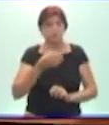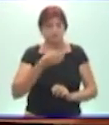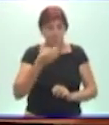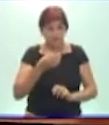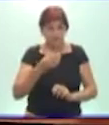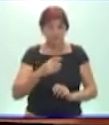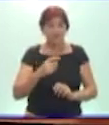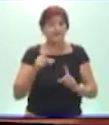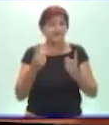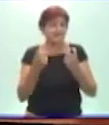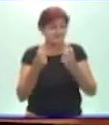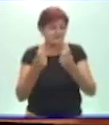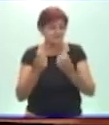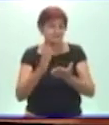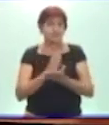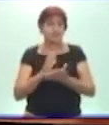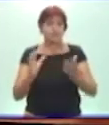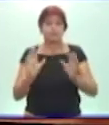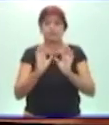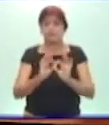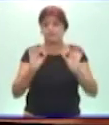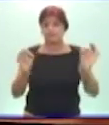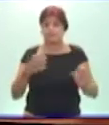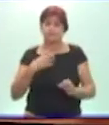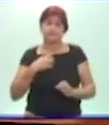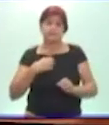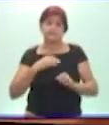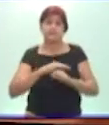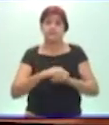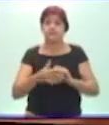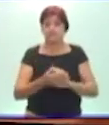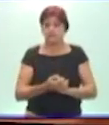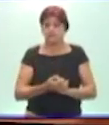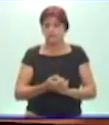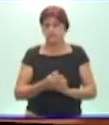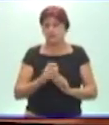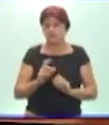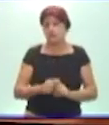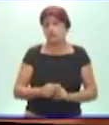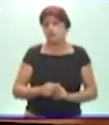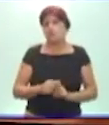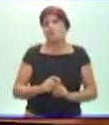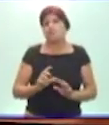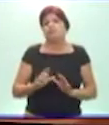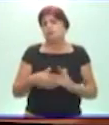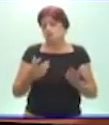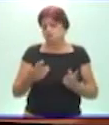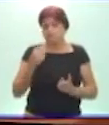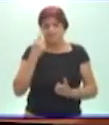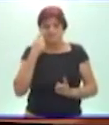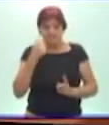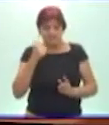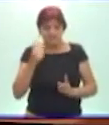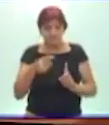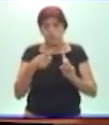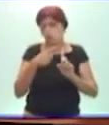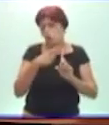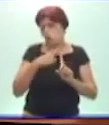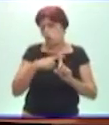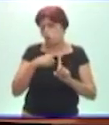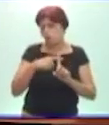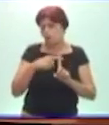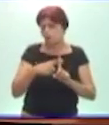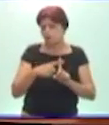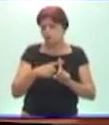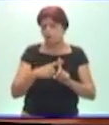hermano, en qué consiste, pero sobre todo haciendo una valoración desde lo positivo. Nosotros en ese